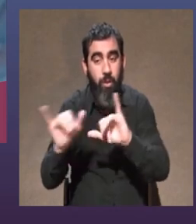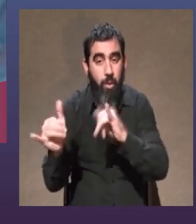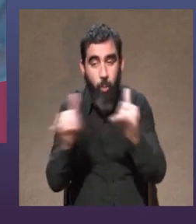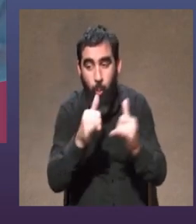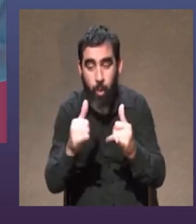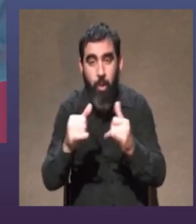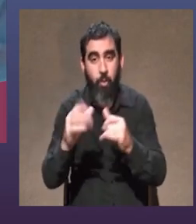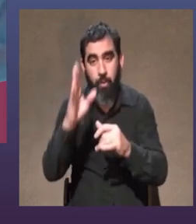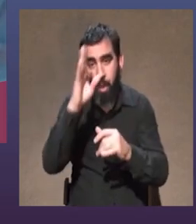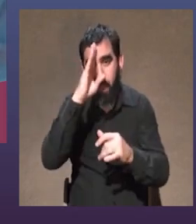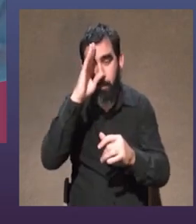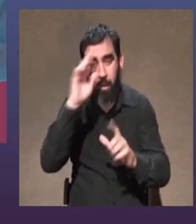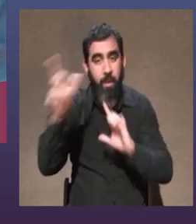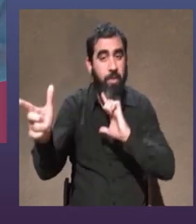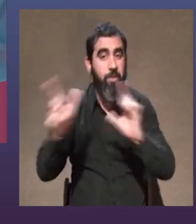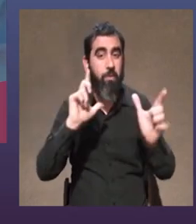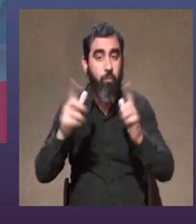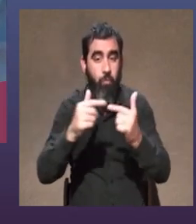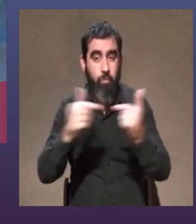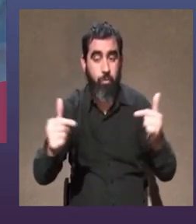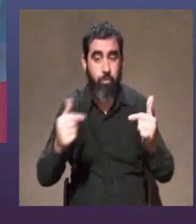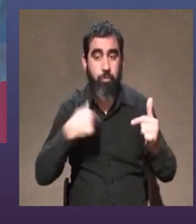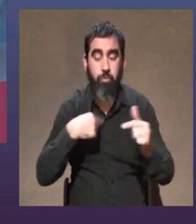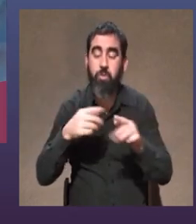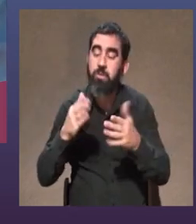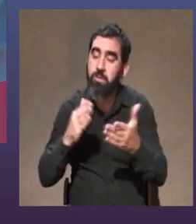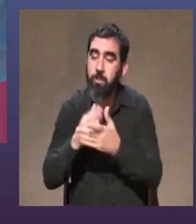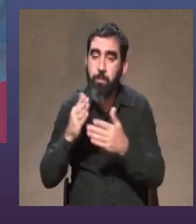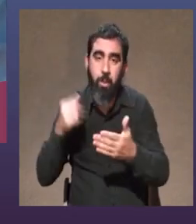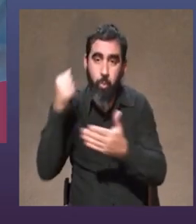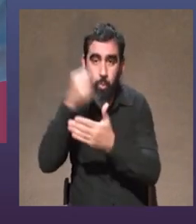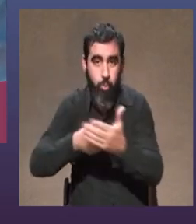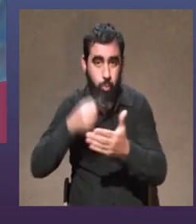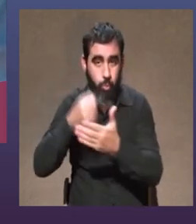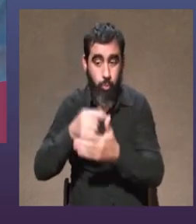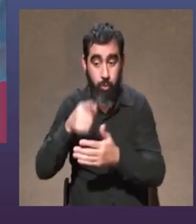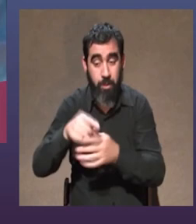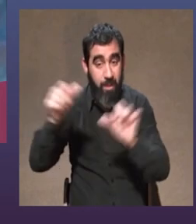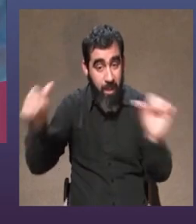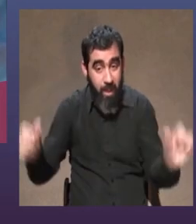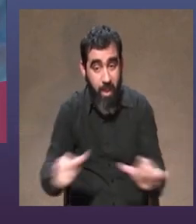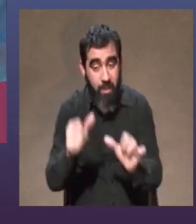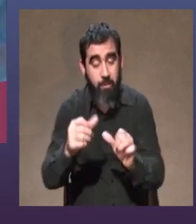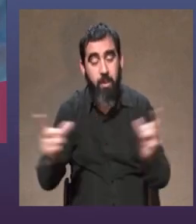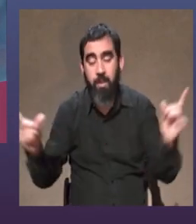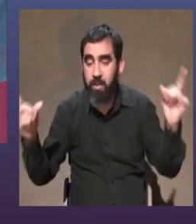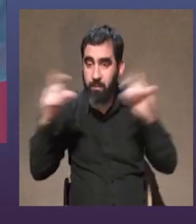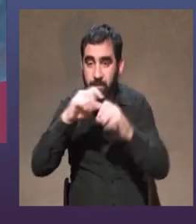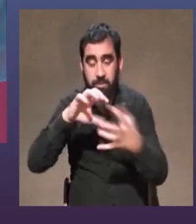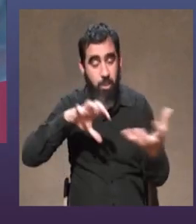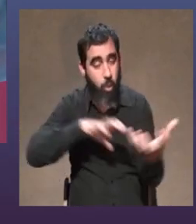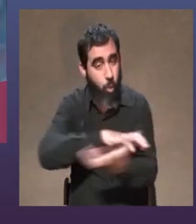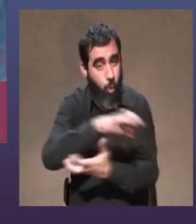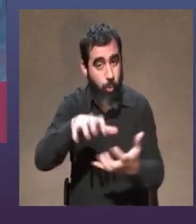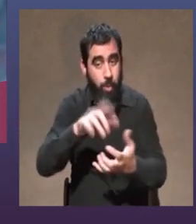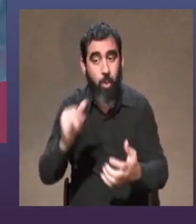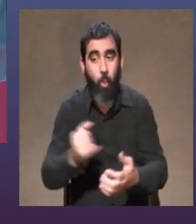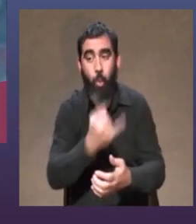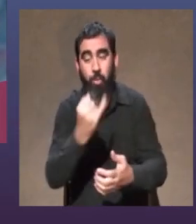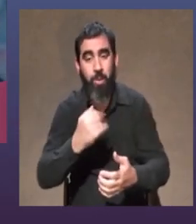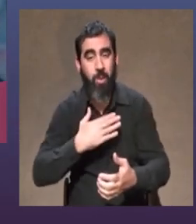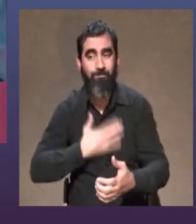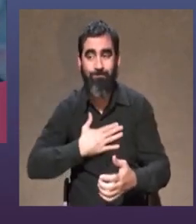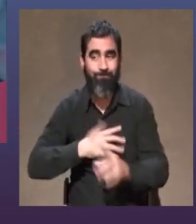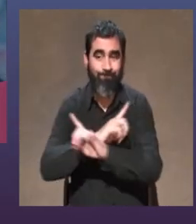lúdica con el placer con el disfrute que es algo que yo reivindico hasta ahora esta actividad por difícil y complicada que sea el día que